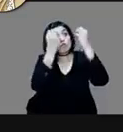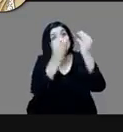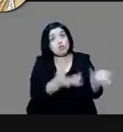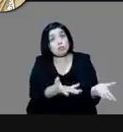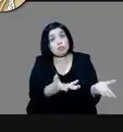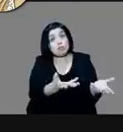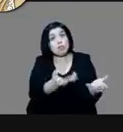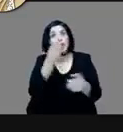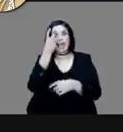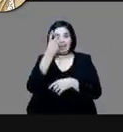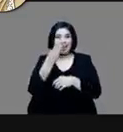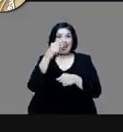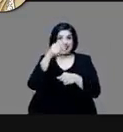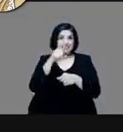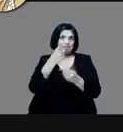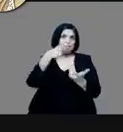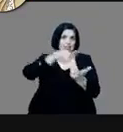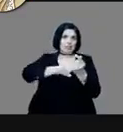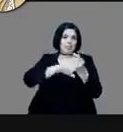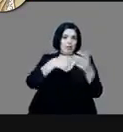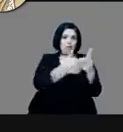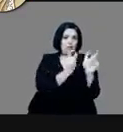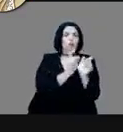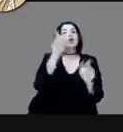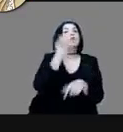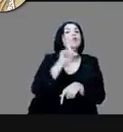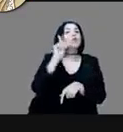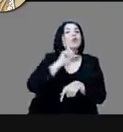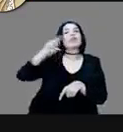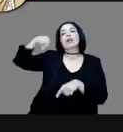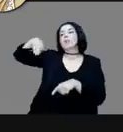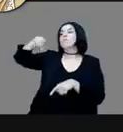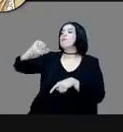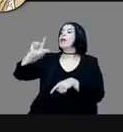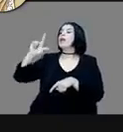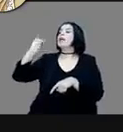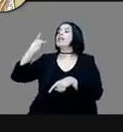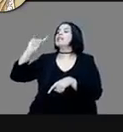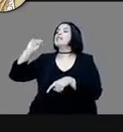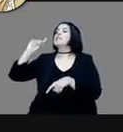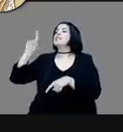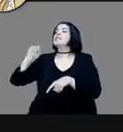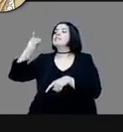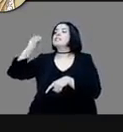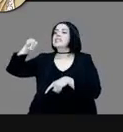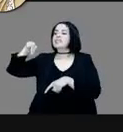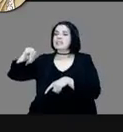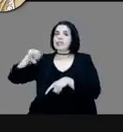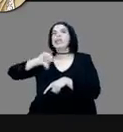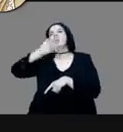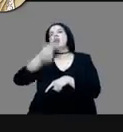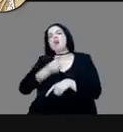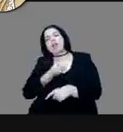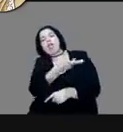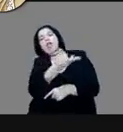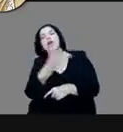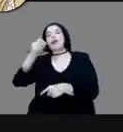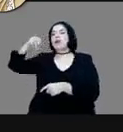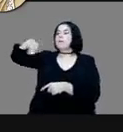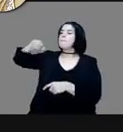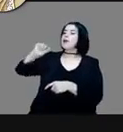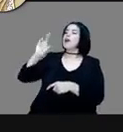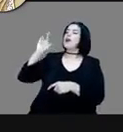Malintzi, que luego la van a bautizar como Marina, ¿verdad? Y ella era una mujer muy